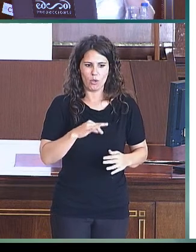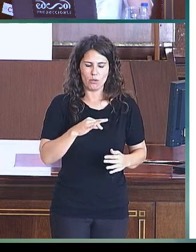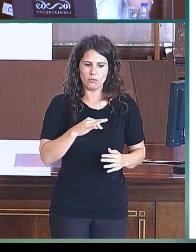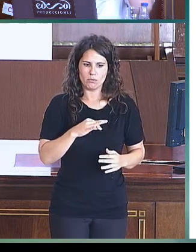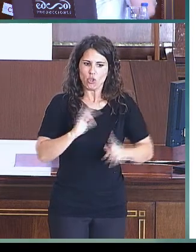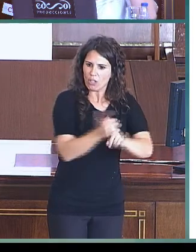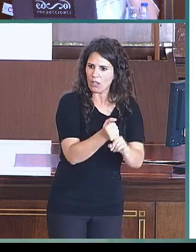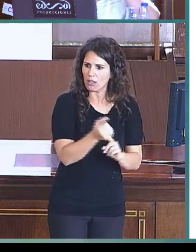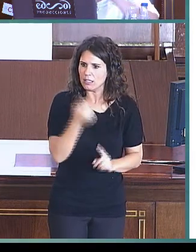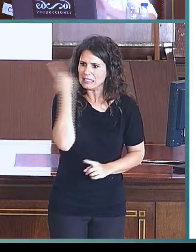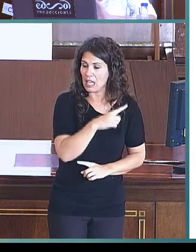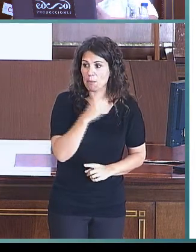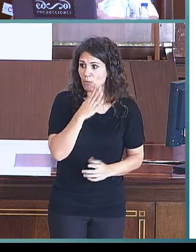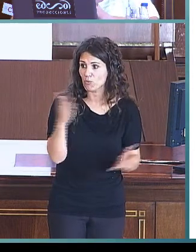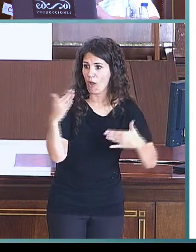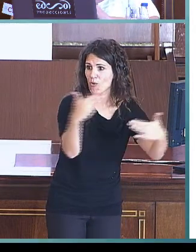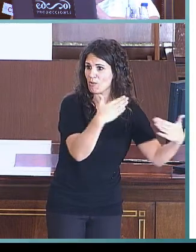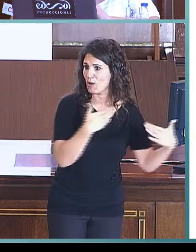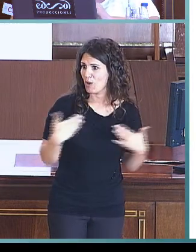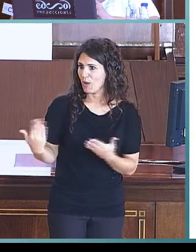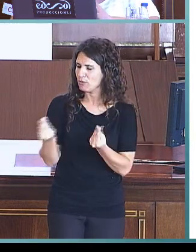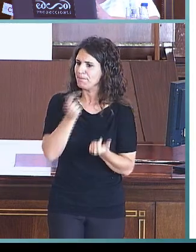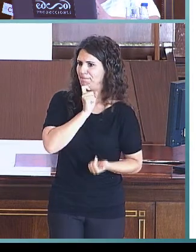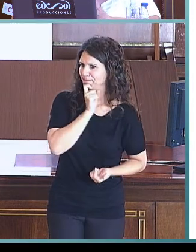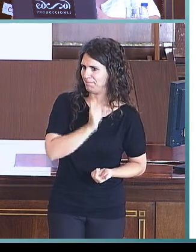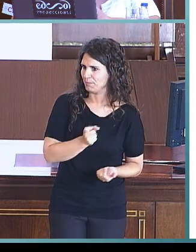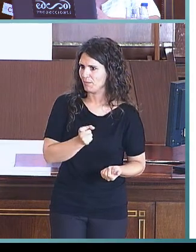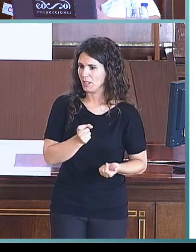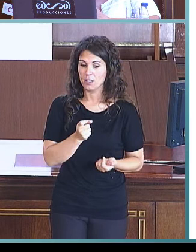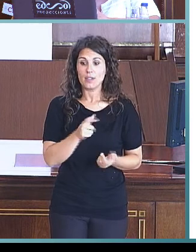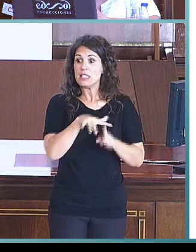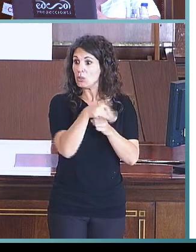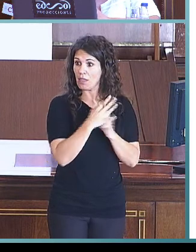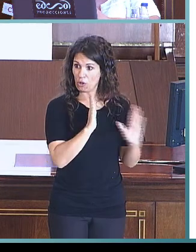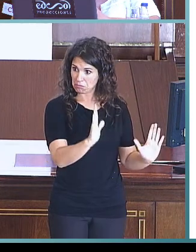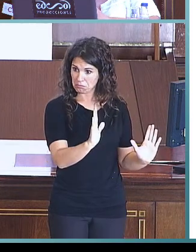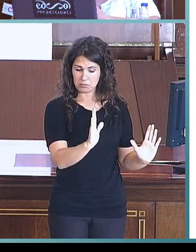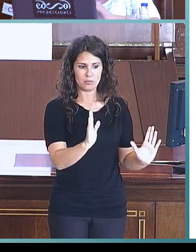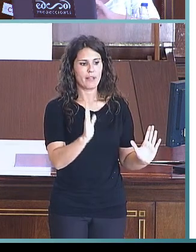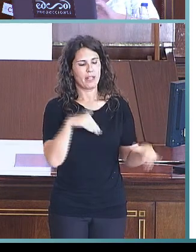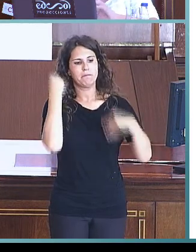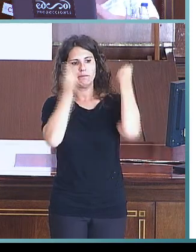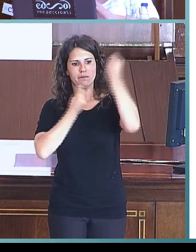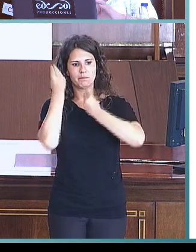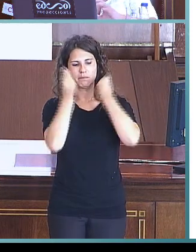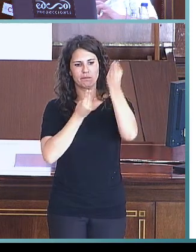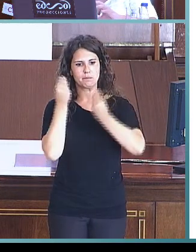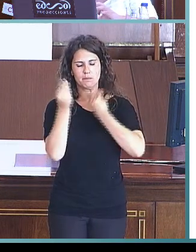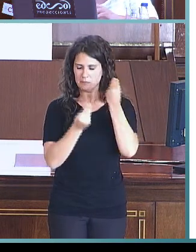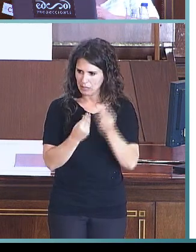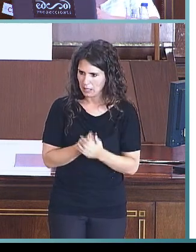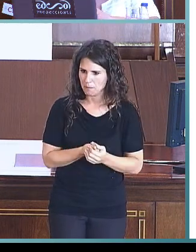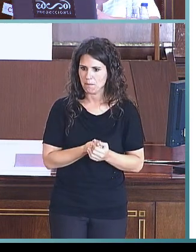con este panorama nosotros decidimos emplear para hacer la